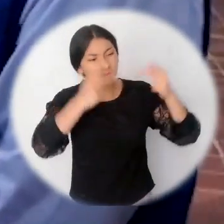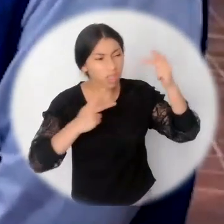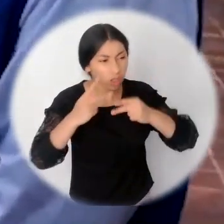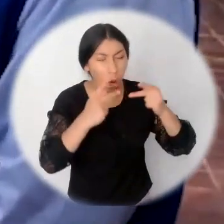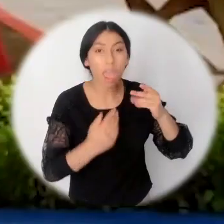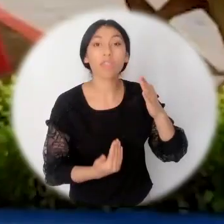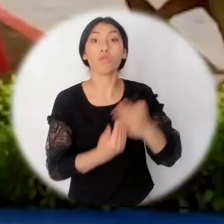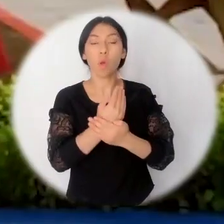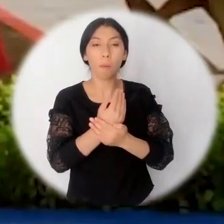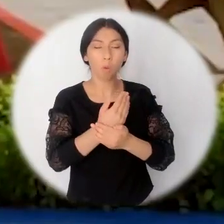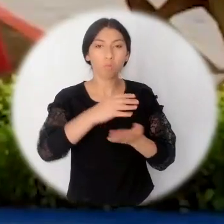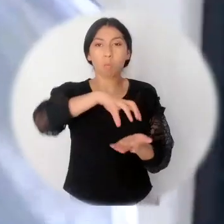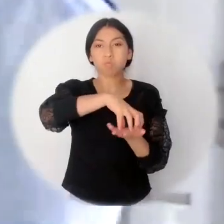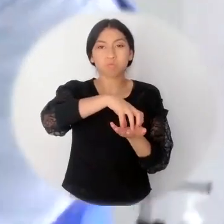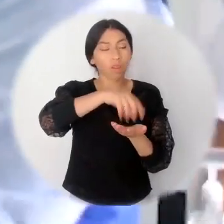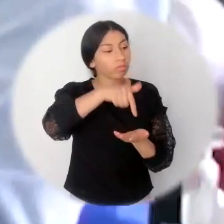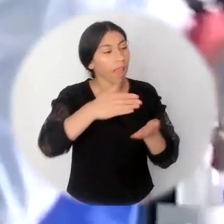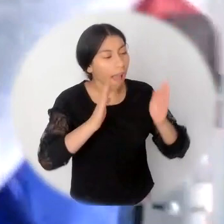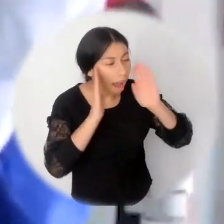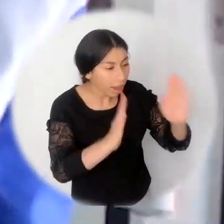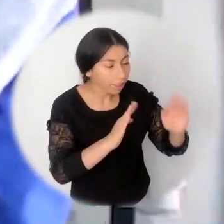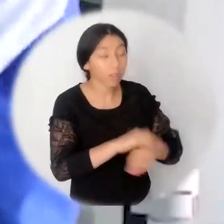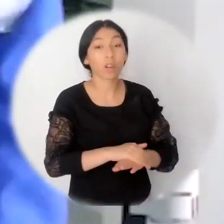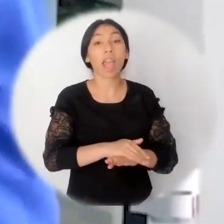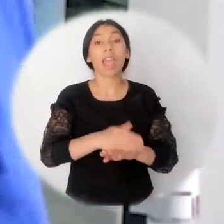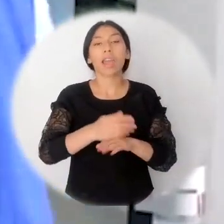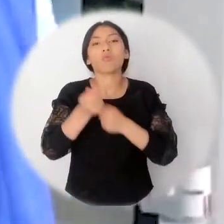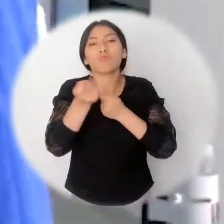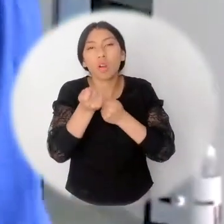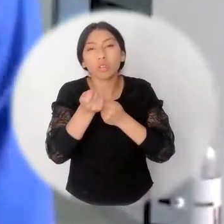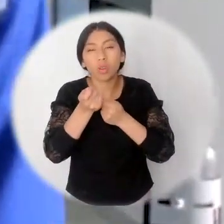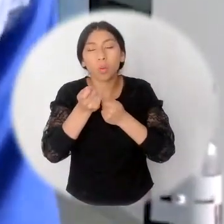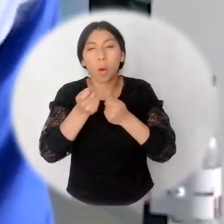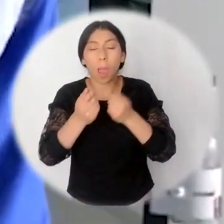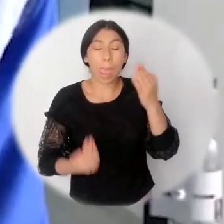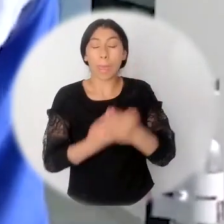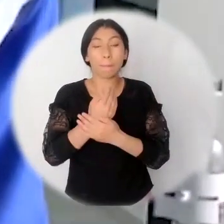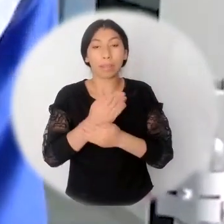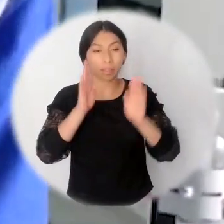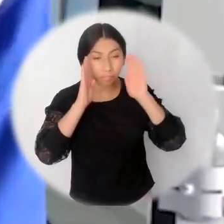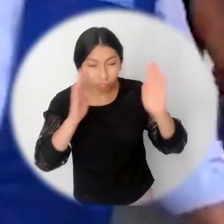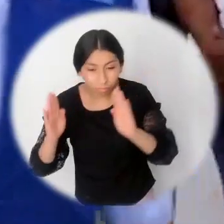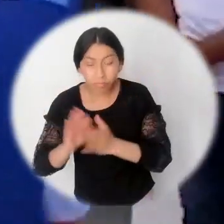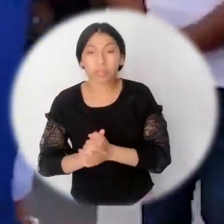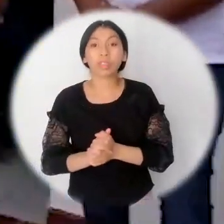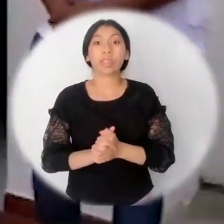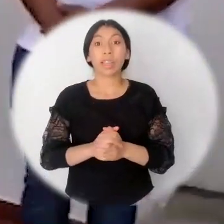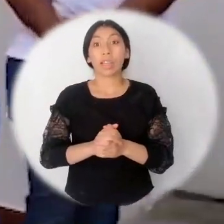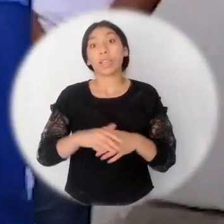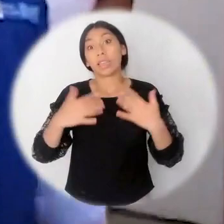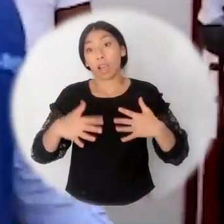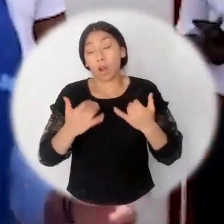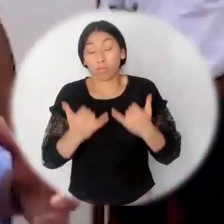visitó el nuevo Centro Regional de Atención a Víctimas en Cartagena, que será inaugurado en las próximas semanas. El punto recibirá más de 90.000 víctimas de